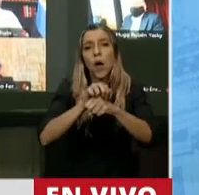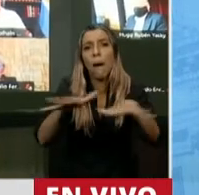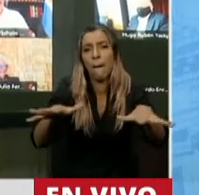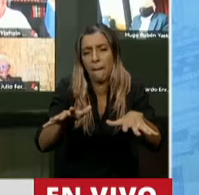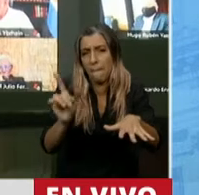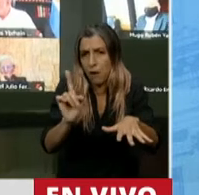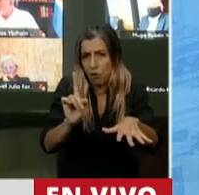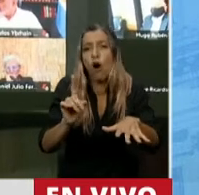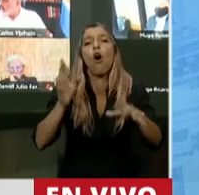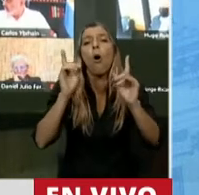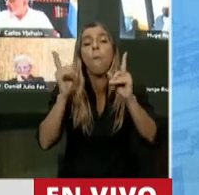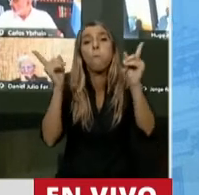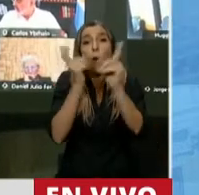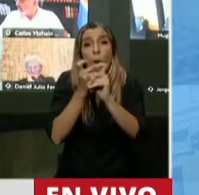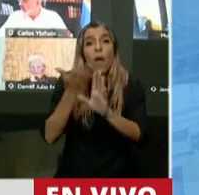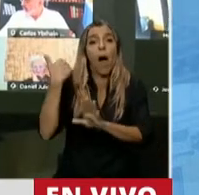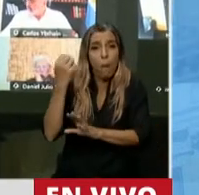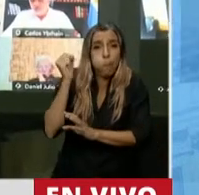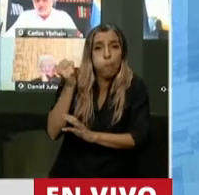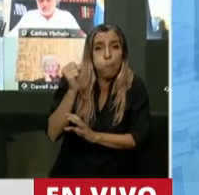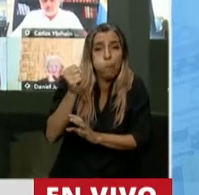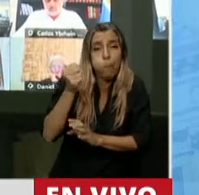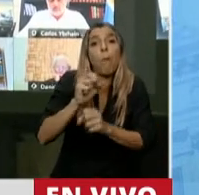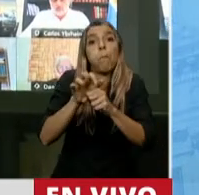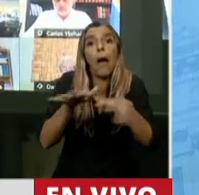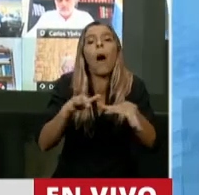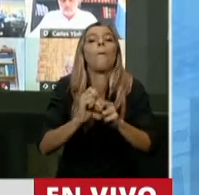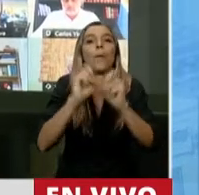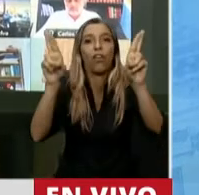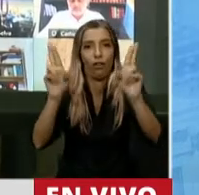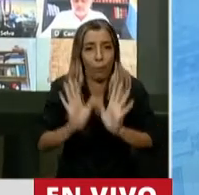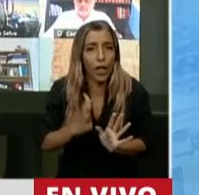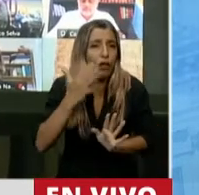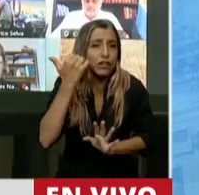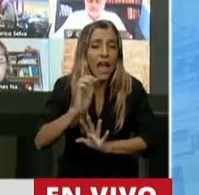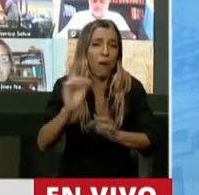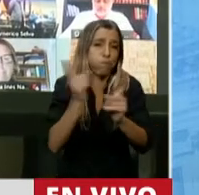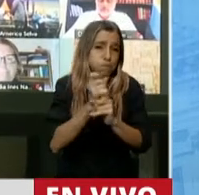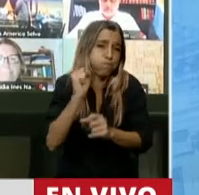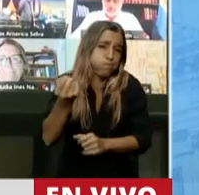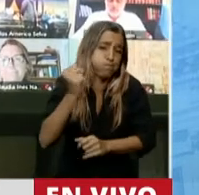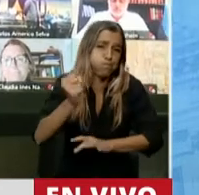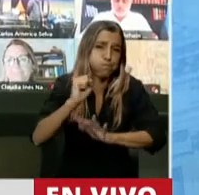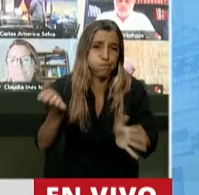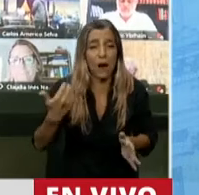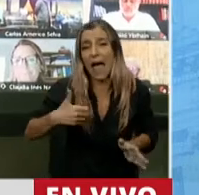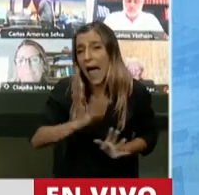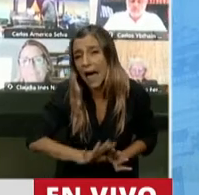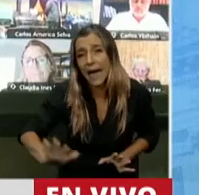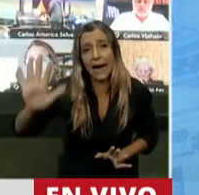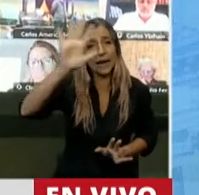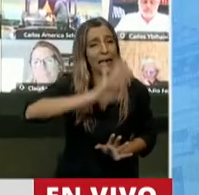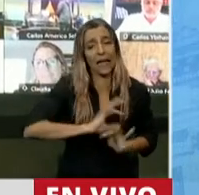pandemia. Ese problema crece día a día, se expande por todo nuestro país, entramos en